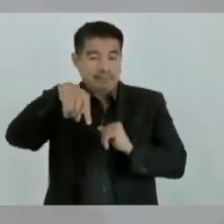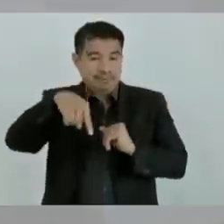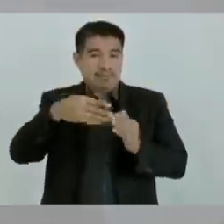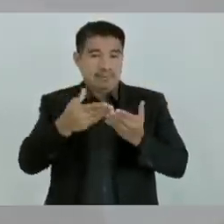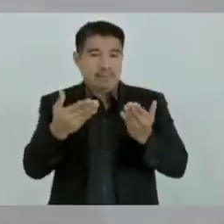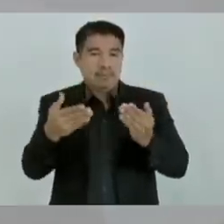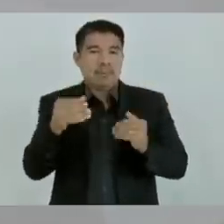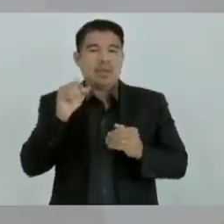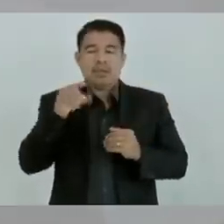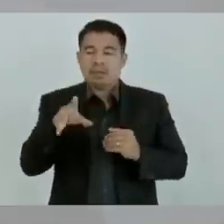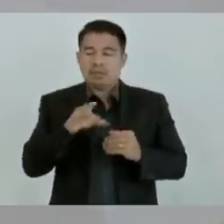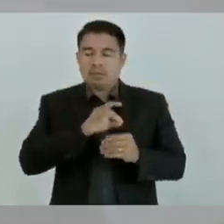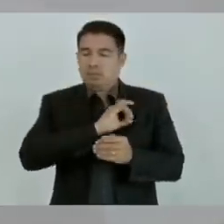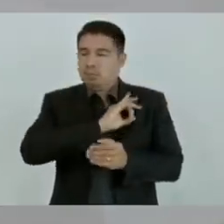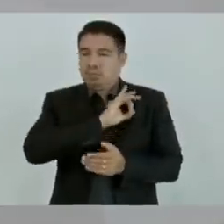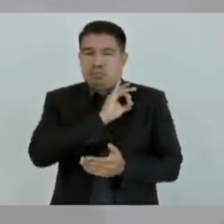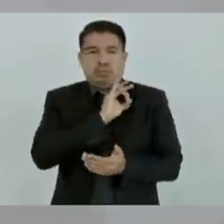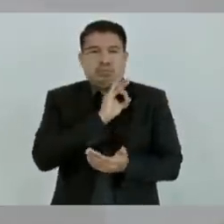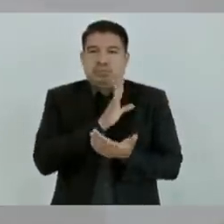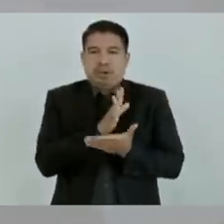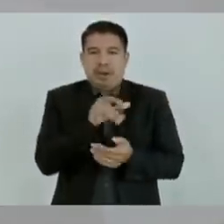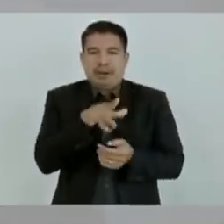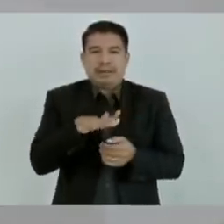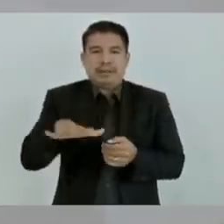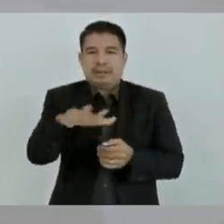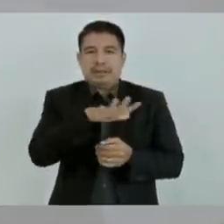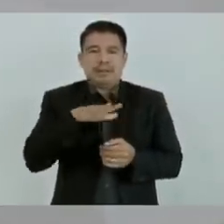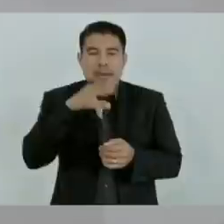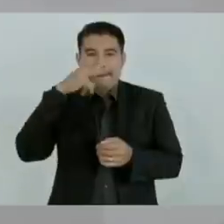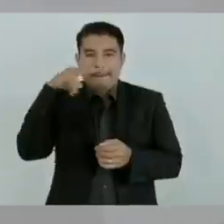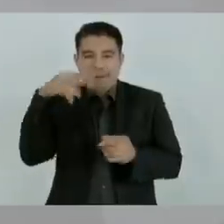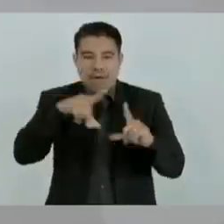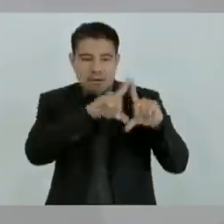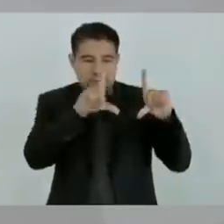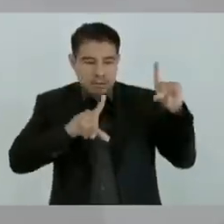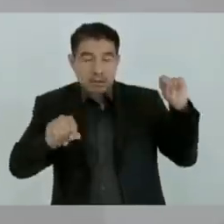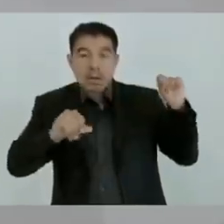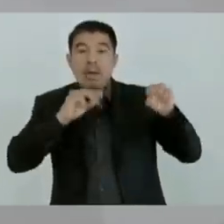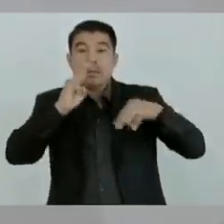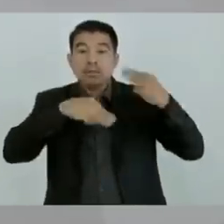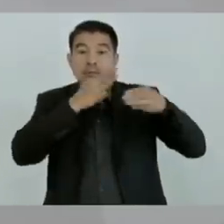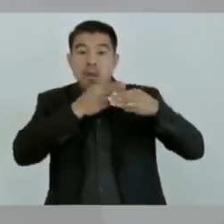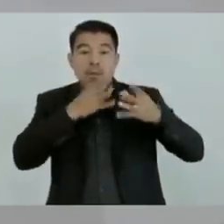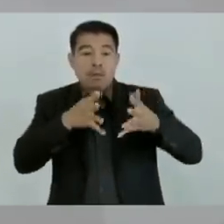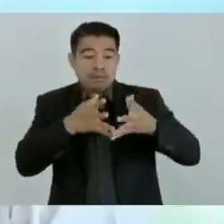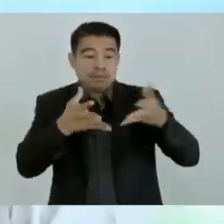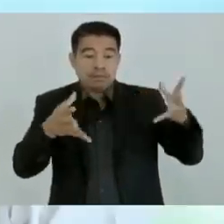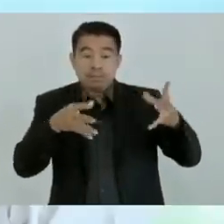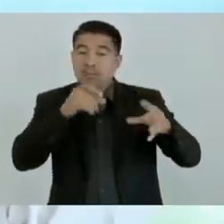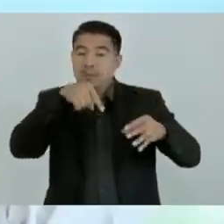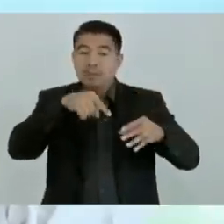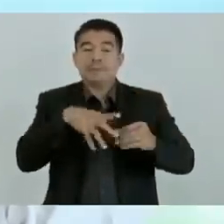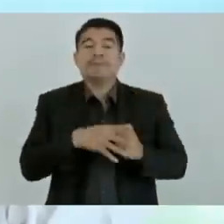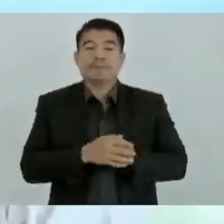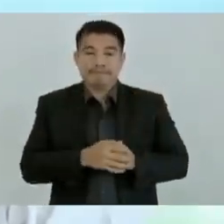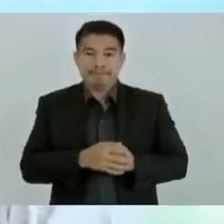único en México y en el mundo. Y las bellezas